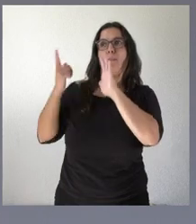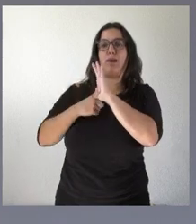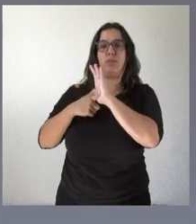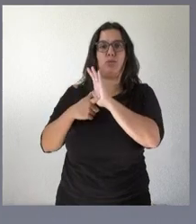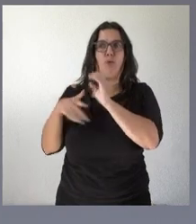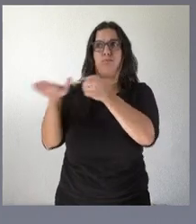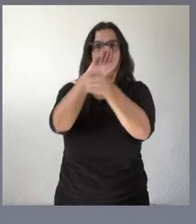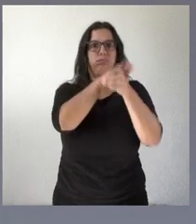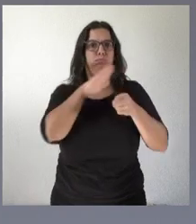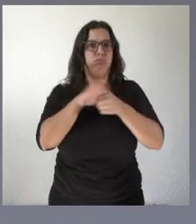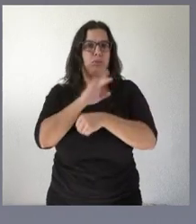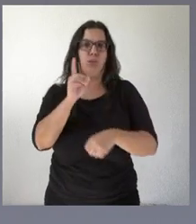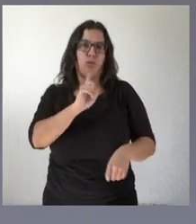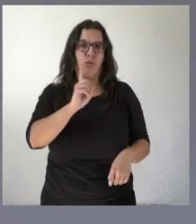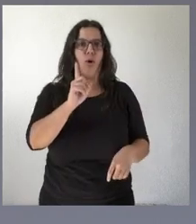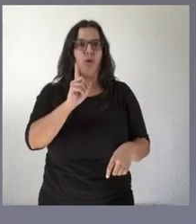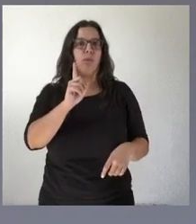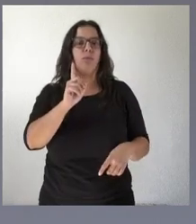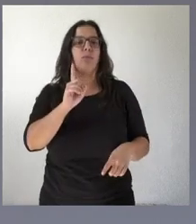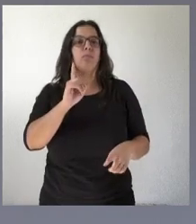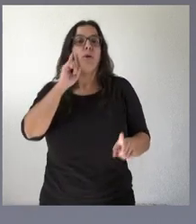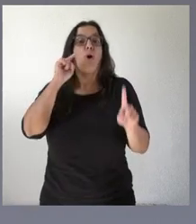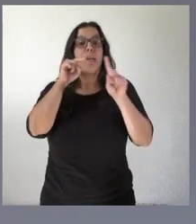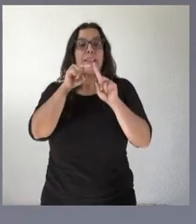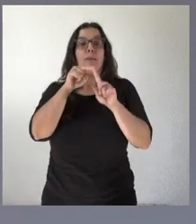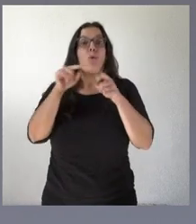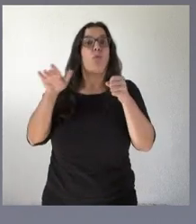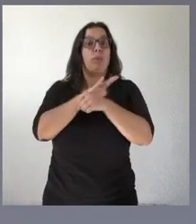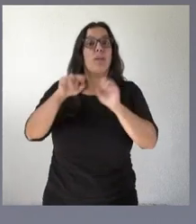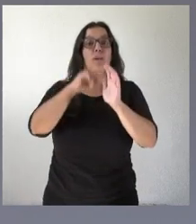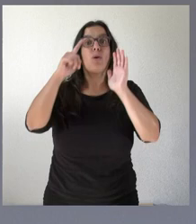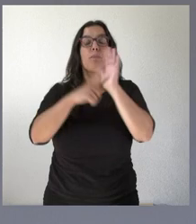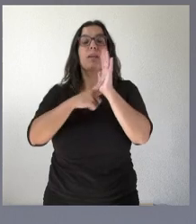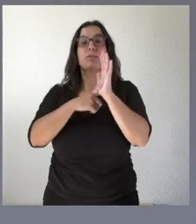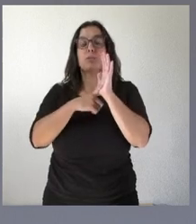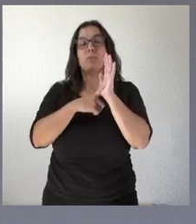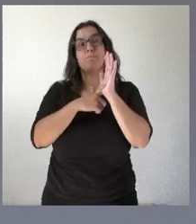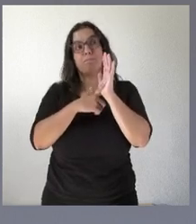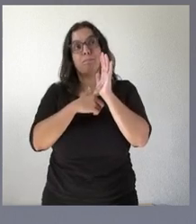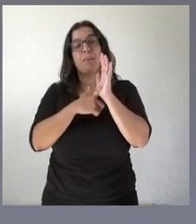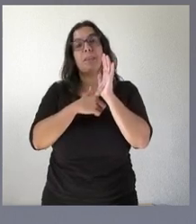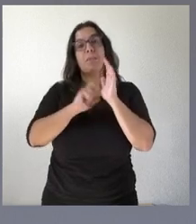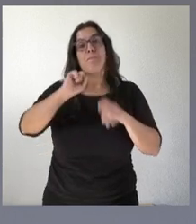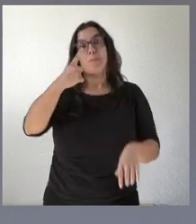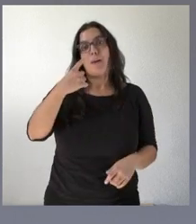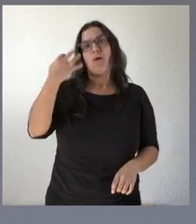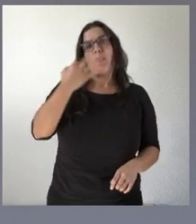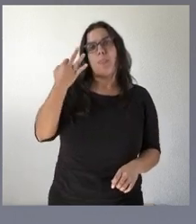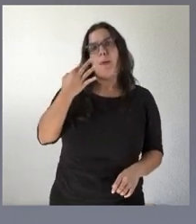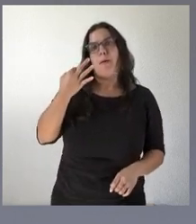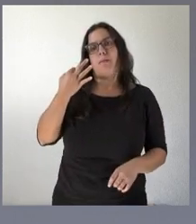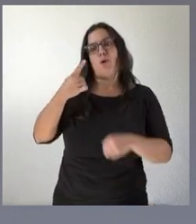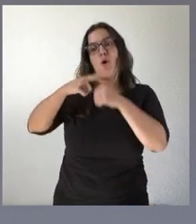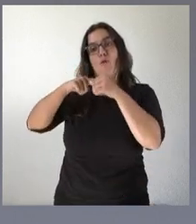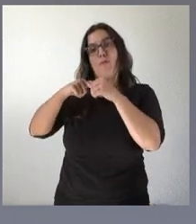siempre será un objetivo que se cumplirá si tenemos como le decía al principio una oferta de empleo público